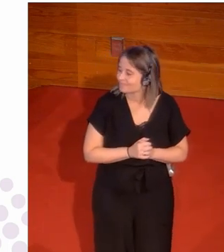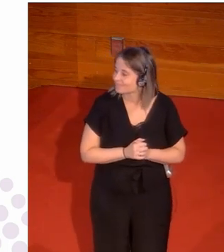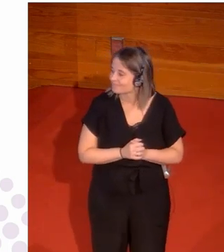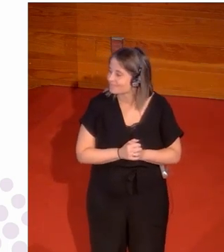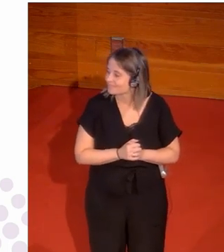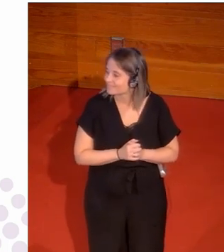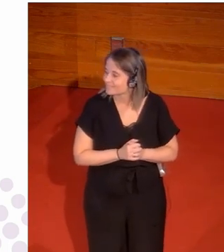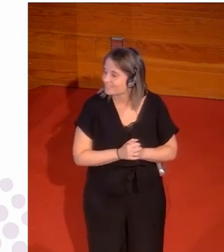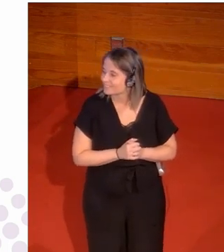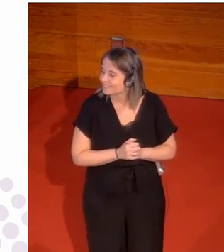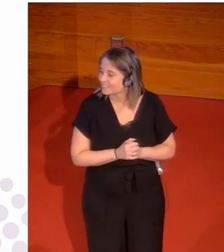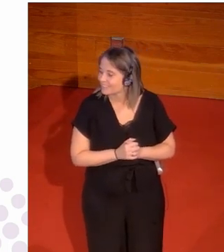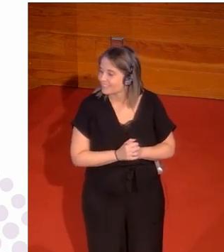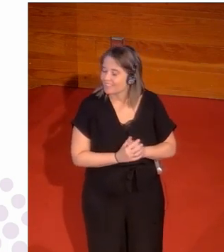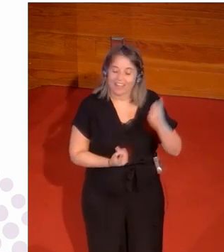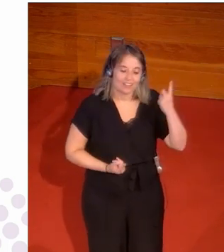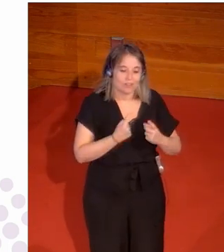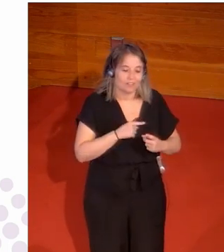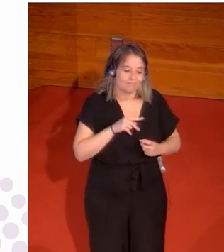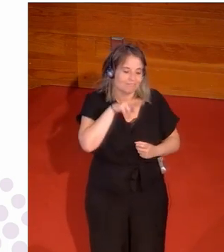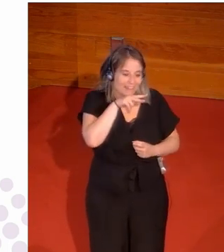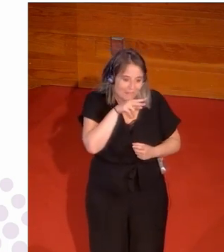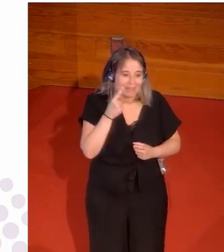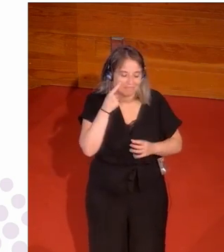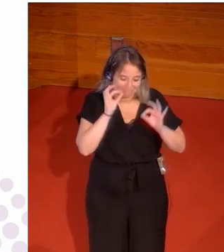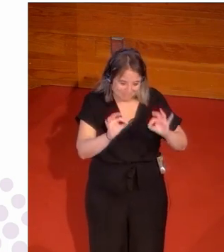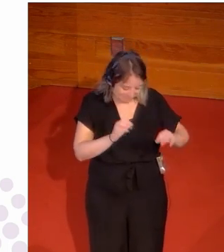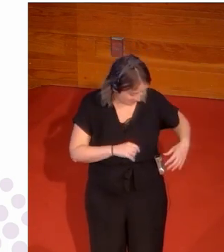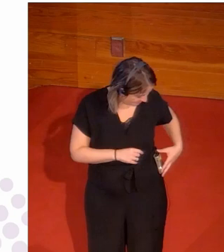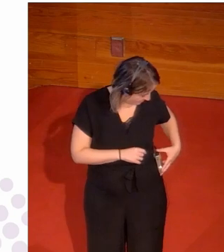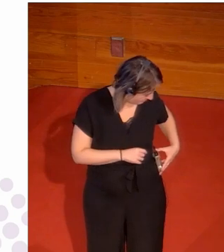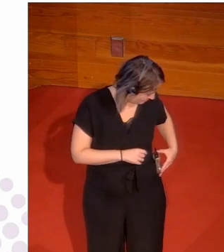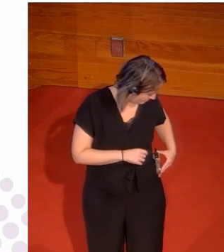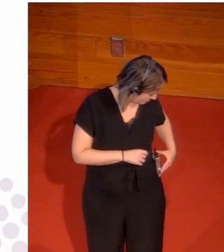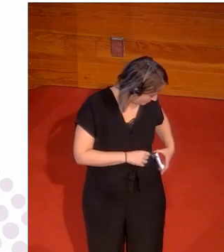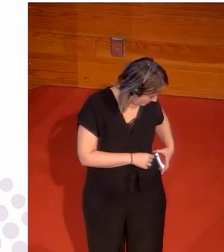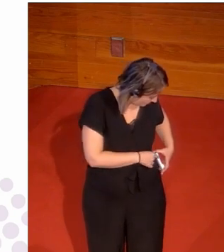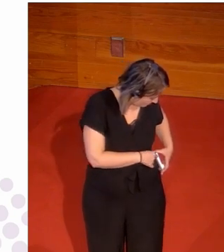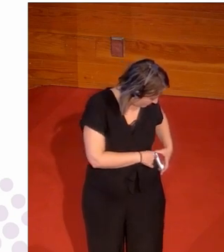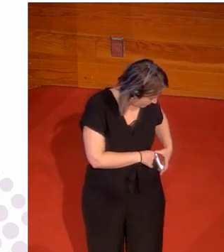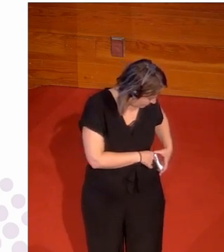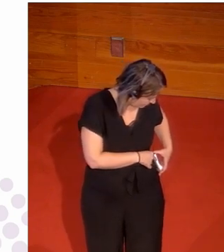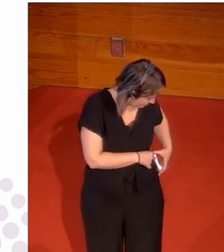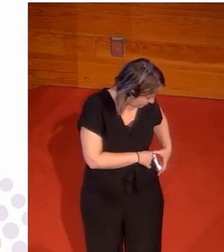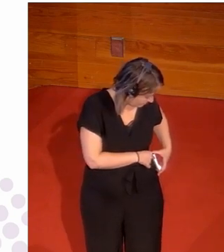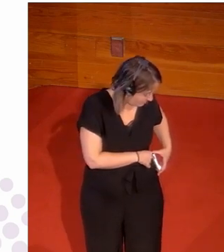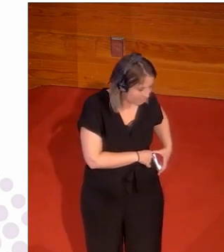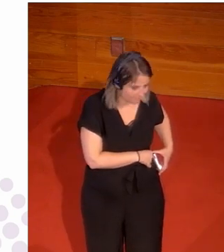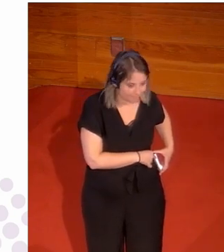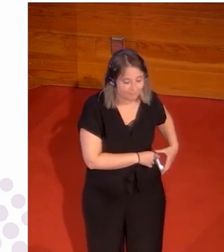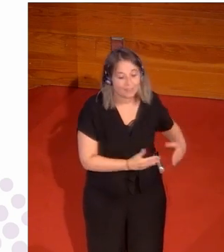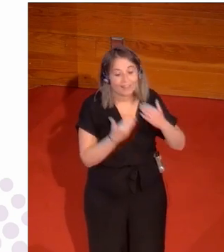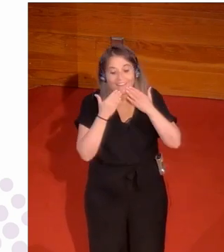No tengo una para hacer transmisiones, una para hablar o ir a la compra, es la misma. Como él decía, yo quiero agradecer